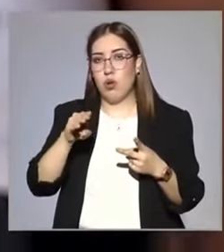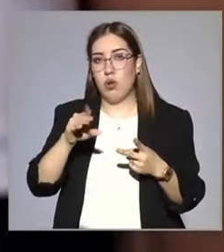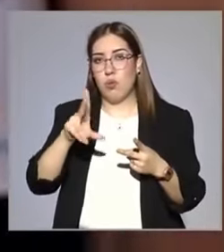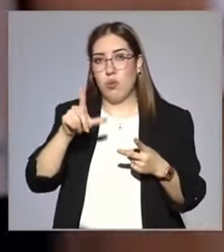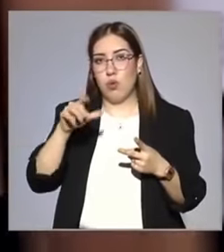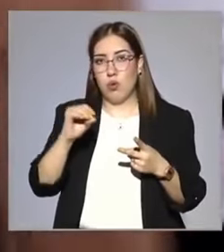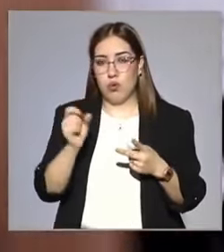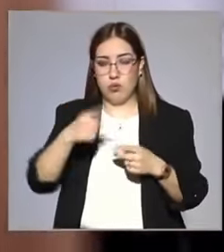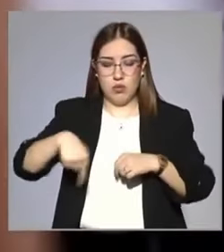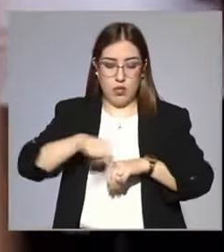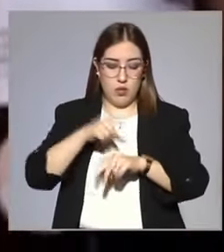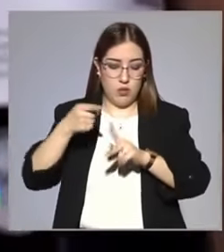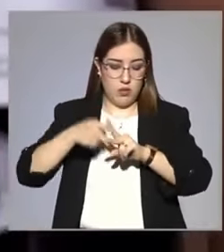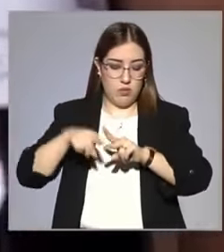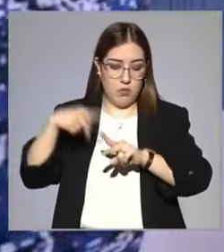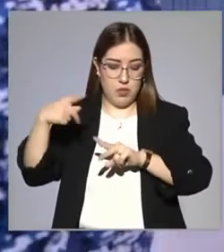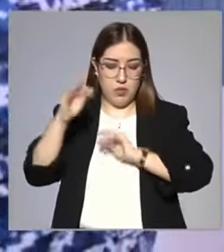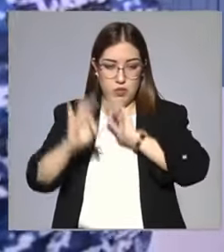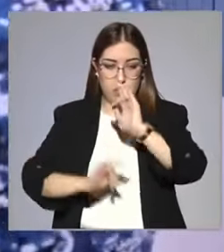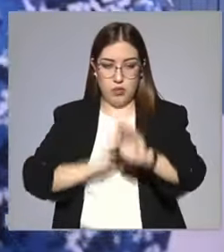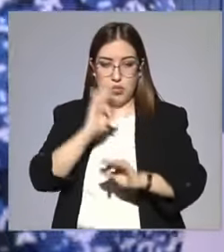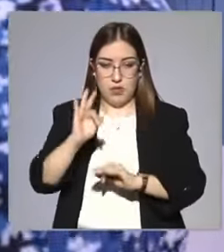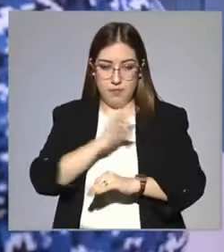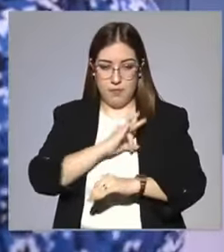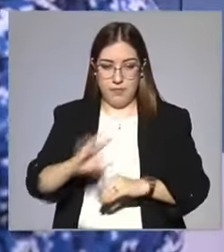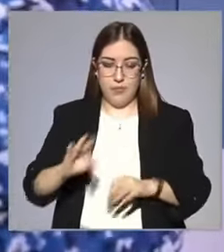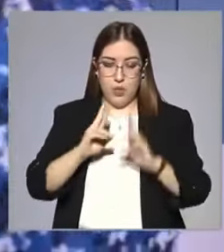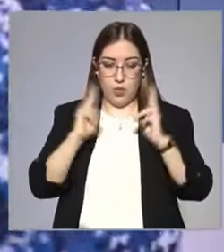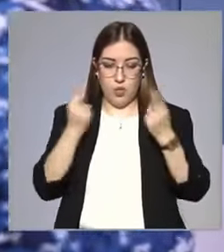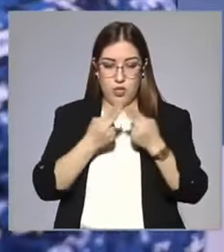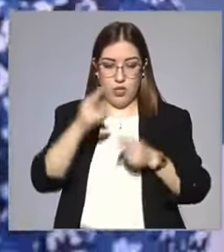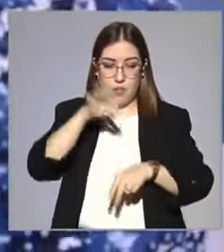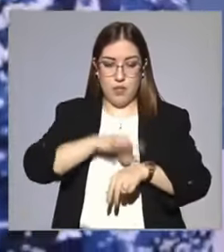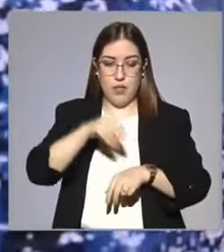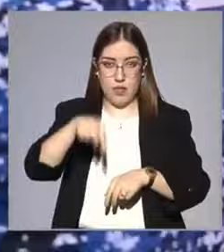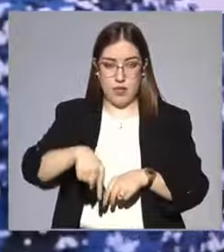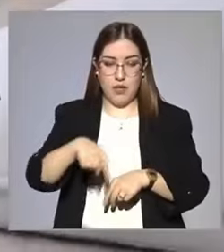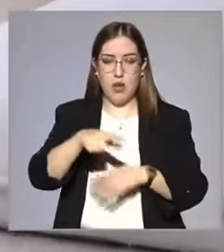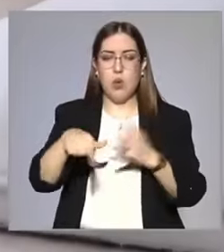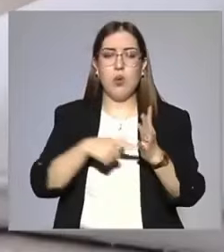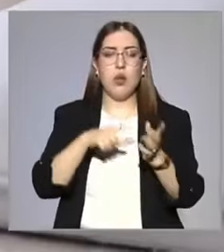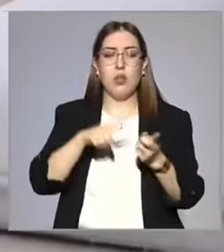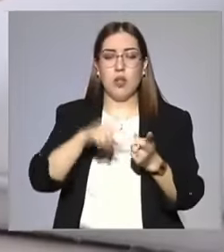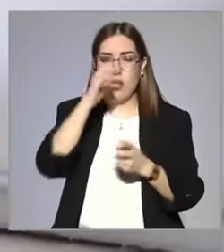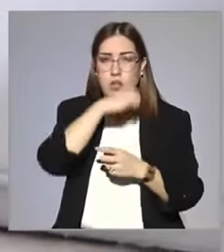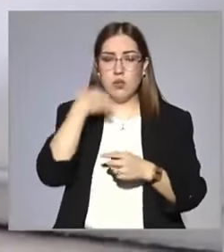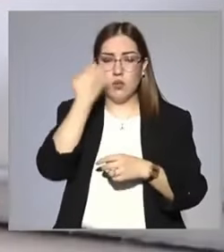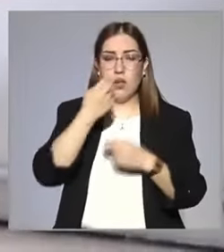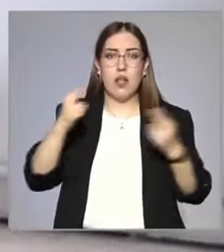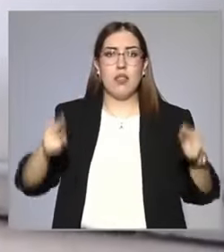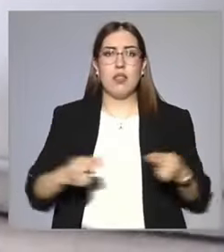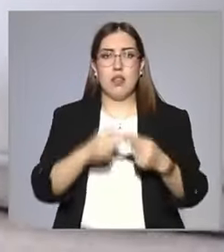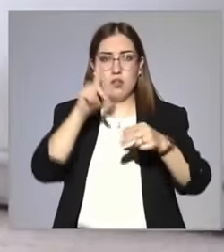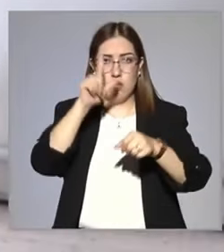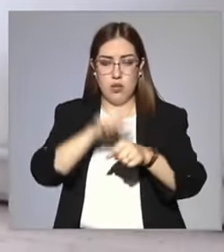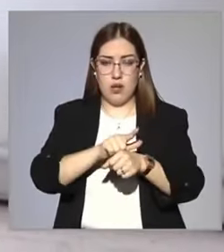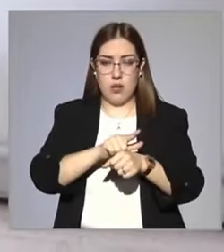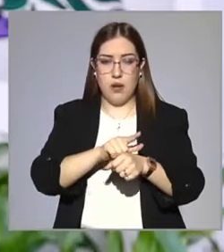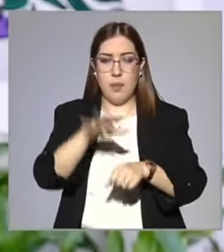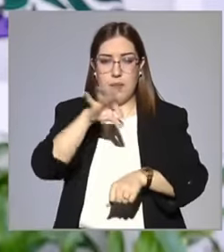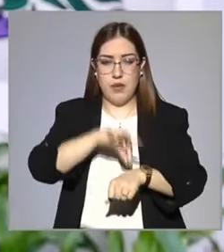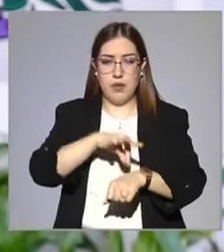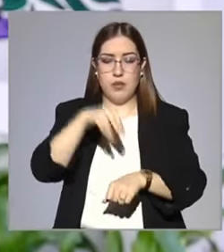puedan empezar sus tratamientos. La unidad médica está localizada en la Escuela Nacional de Medicina y Homeopatía